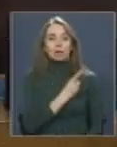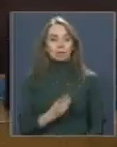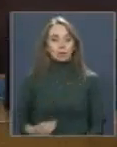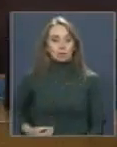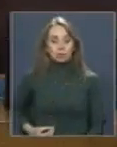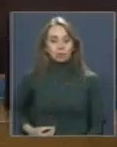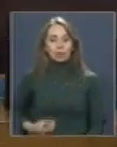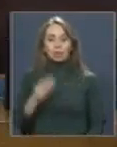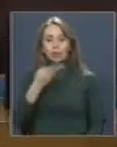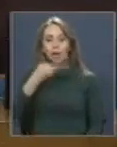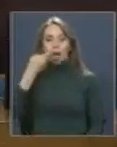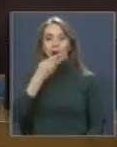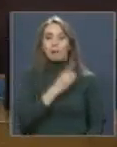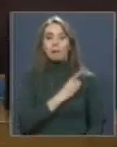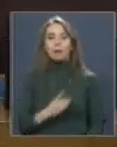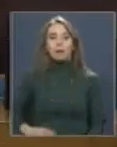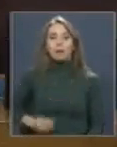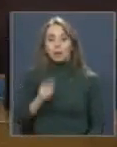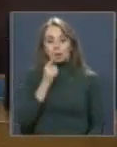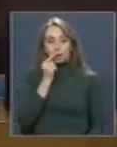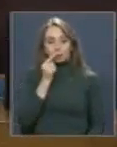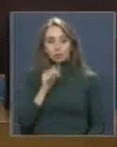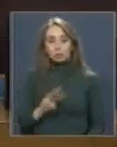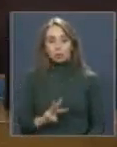A continuación tiene la palabra el diputado Matías Walker.